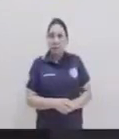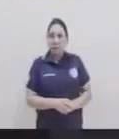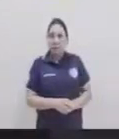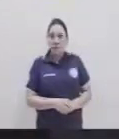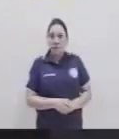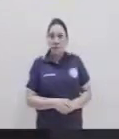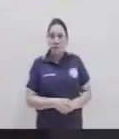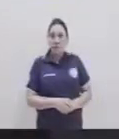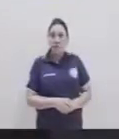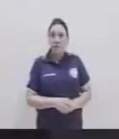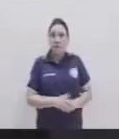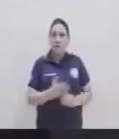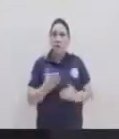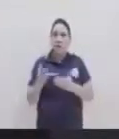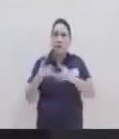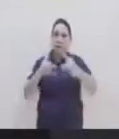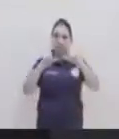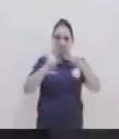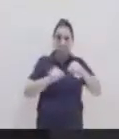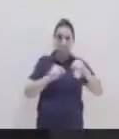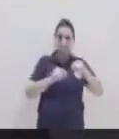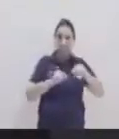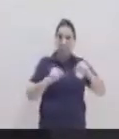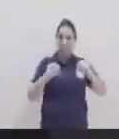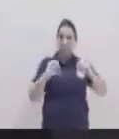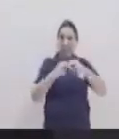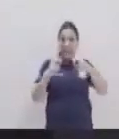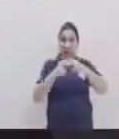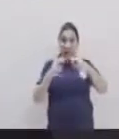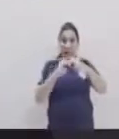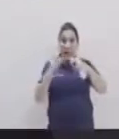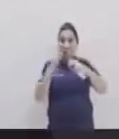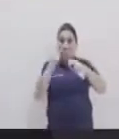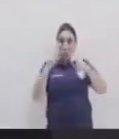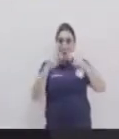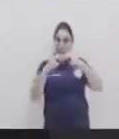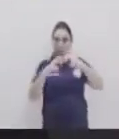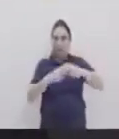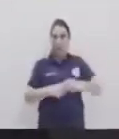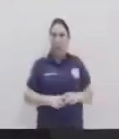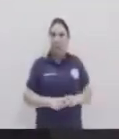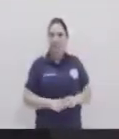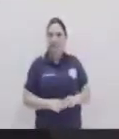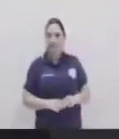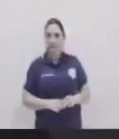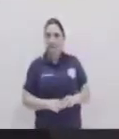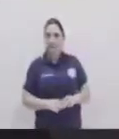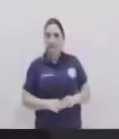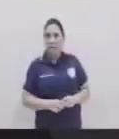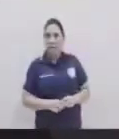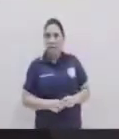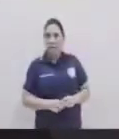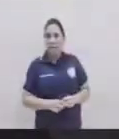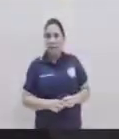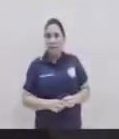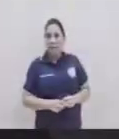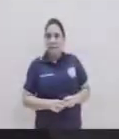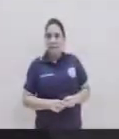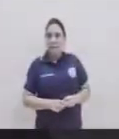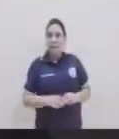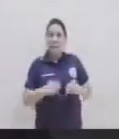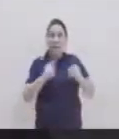para que es esto solo para reportar si hay energía o no hay energía ajá y a la vez poder limpiar